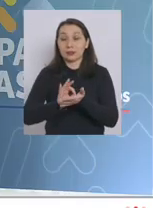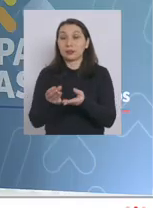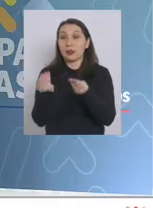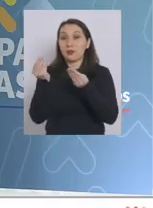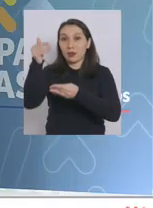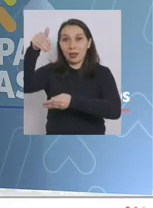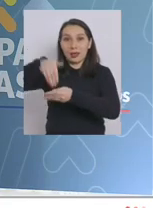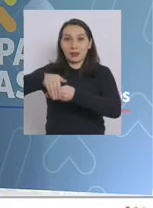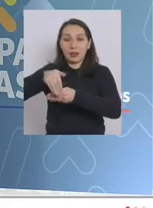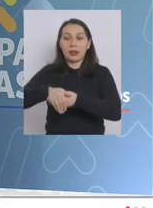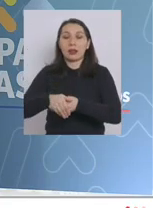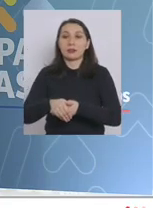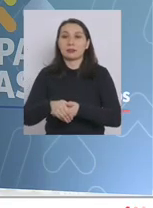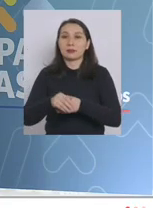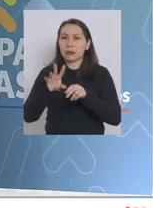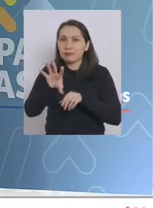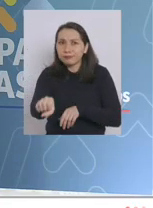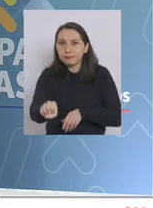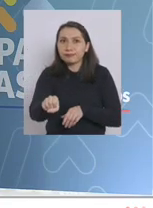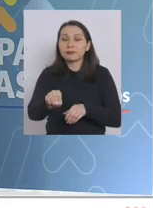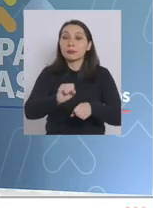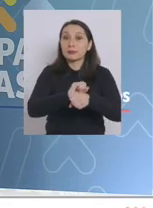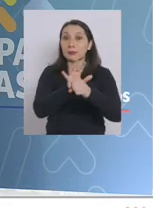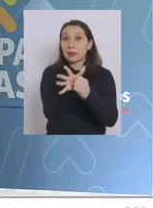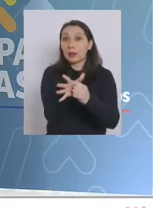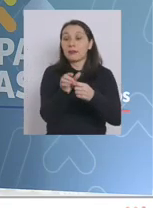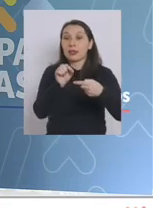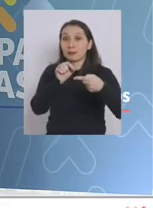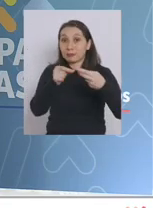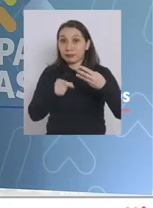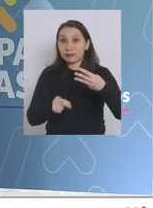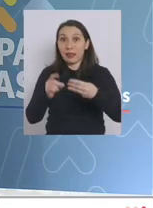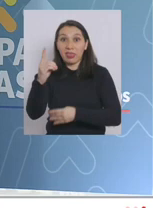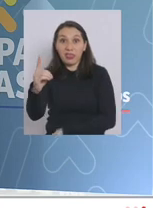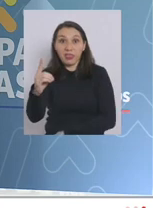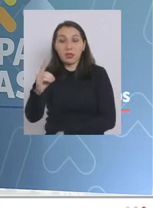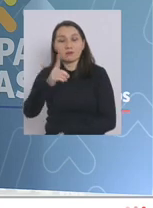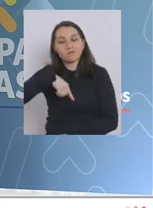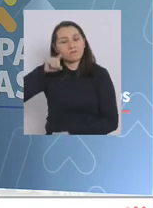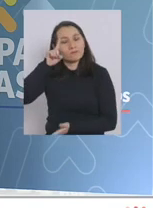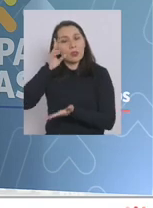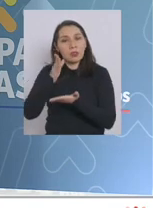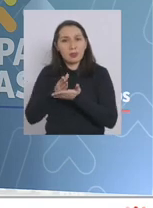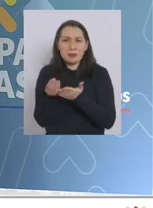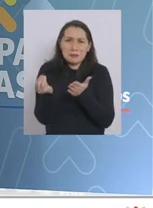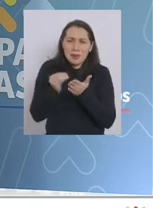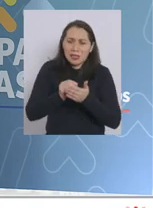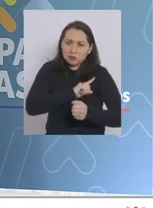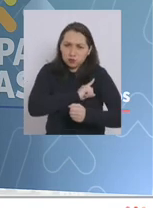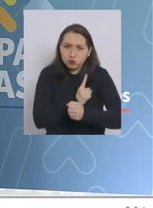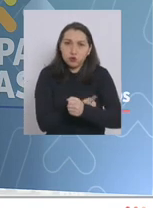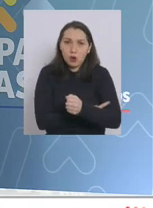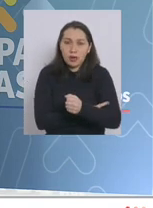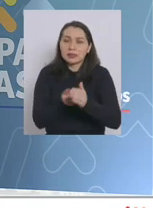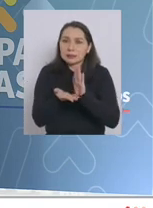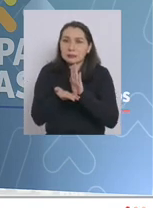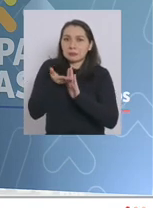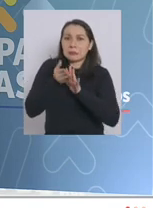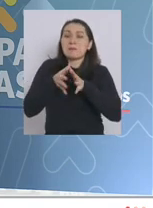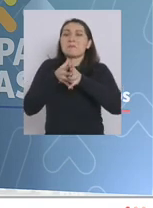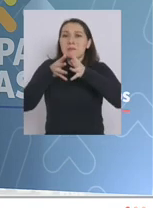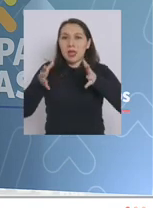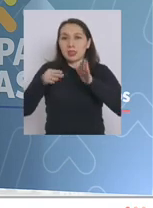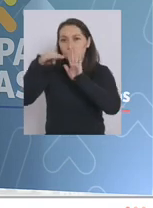Buenas tardes. Debido a la detección de la variante Delta en nuestro país, hemos determinado robustecer e incrementar